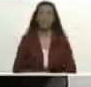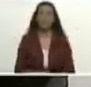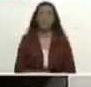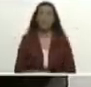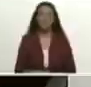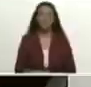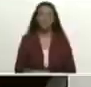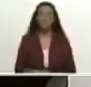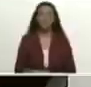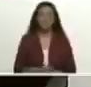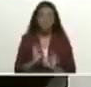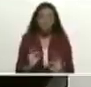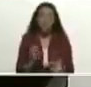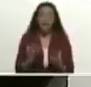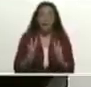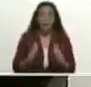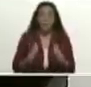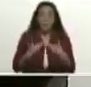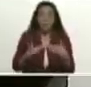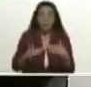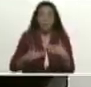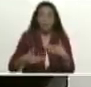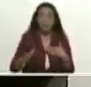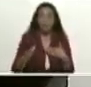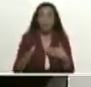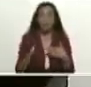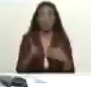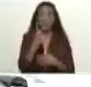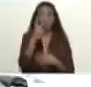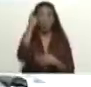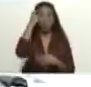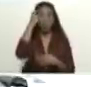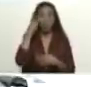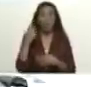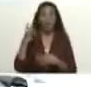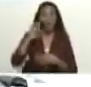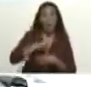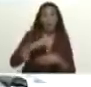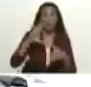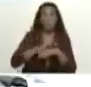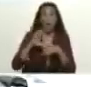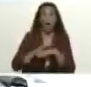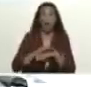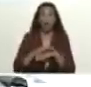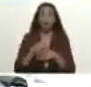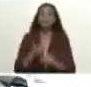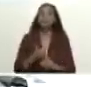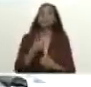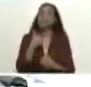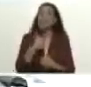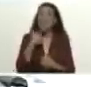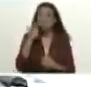así que hemos vivido dos días esplenderosos